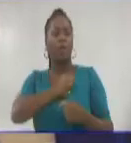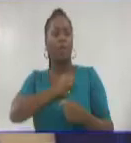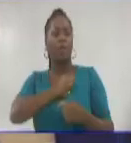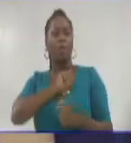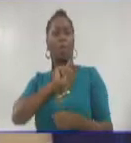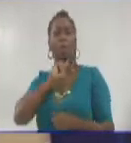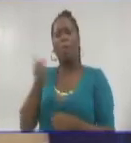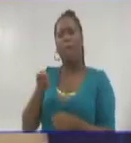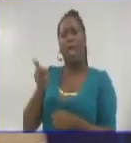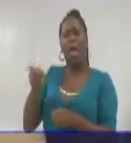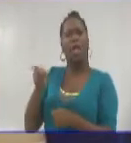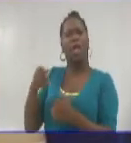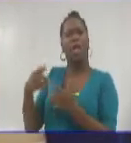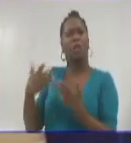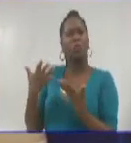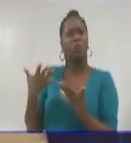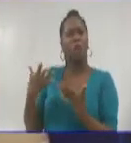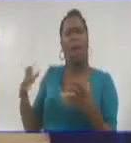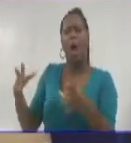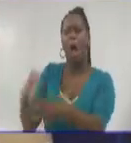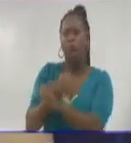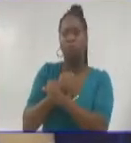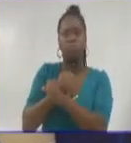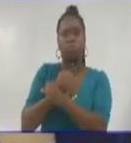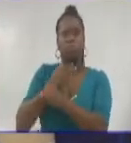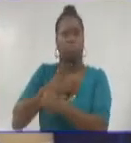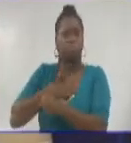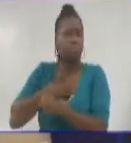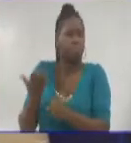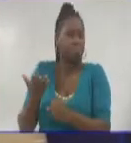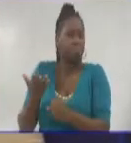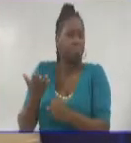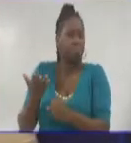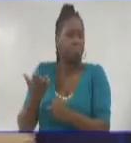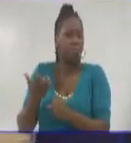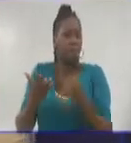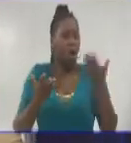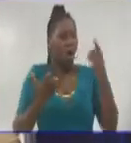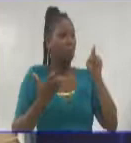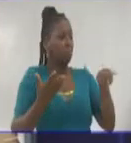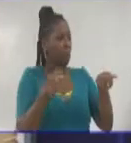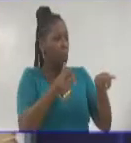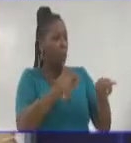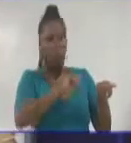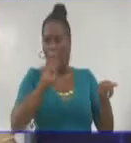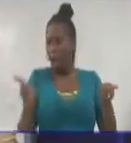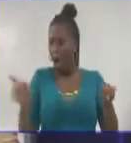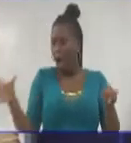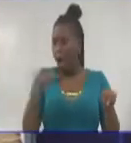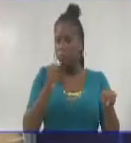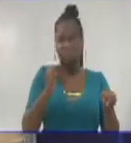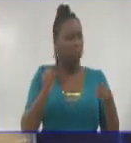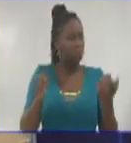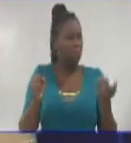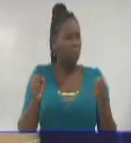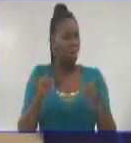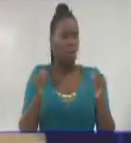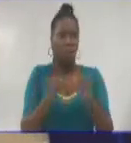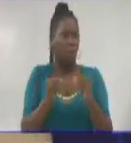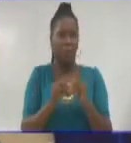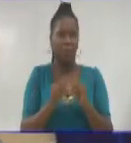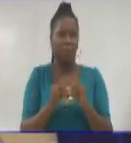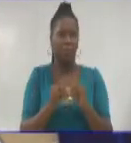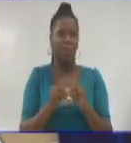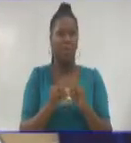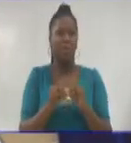redes. Un monopolista en contra de eso. No entiendo para nada. Lo imprescindible es que dice, vivimos en un mundo en el que los talibanes